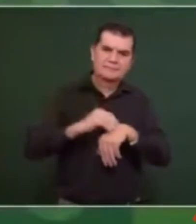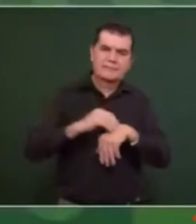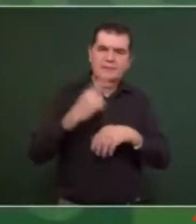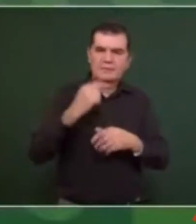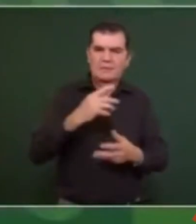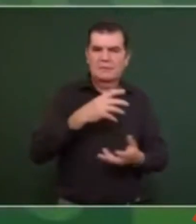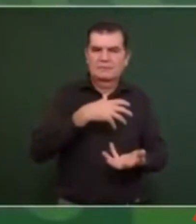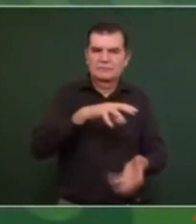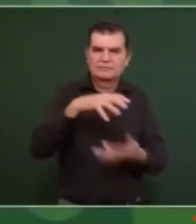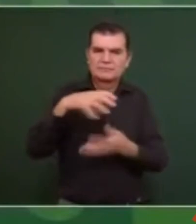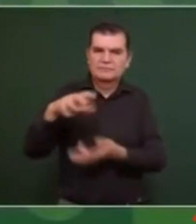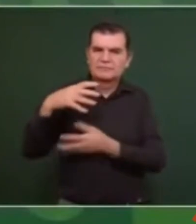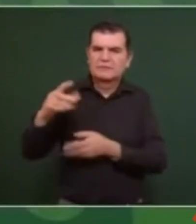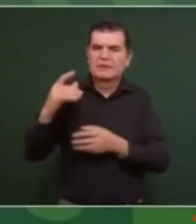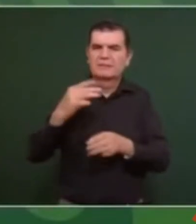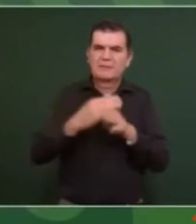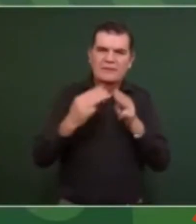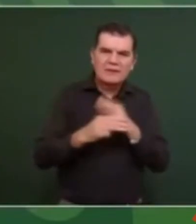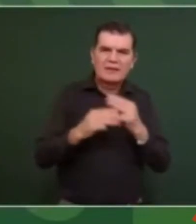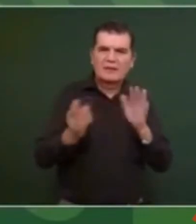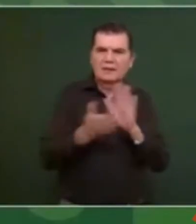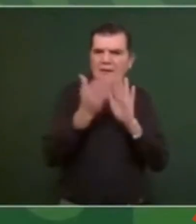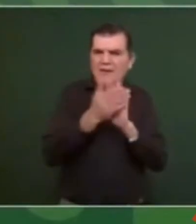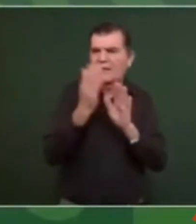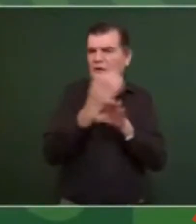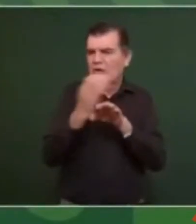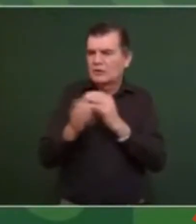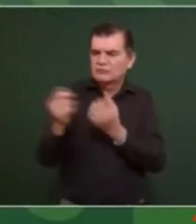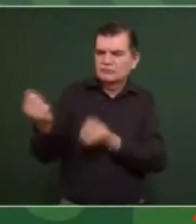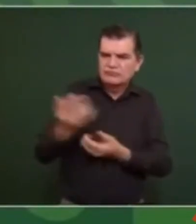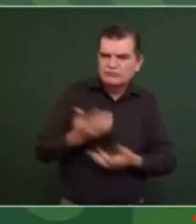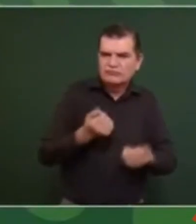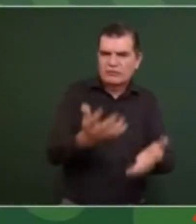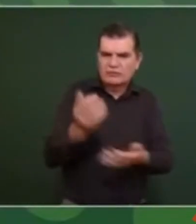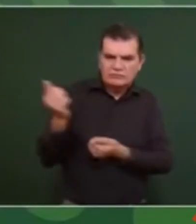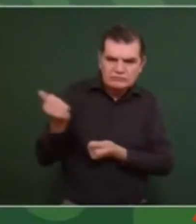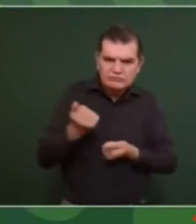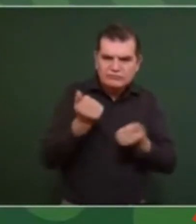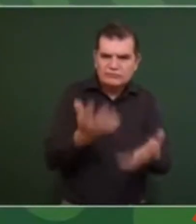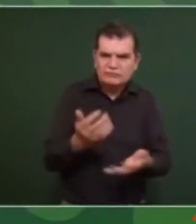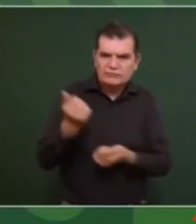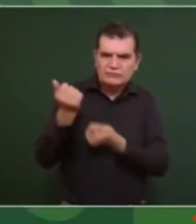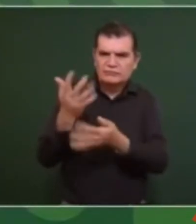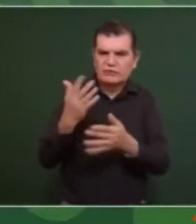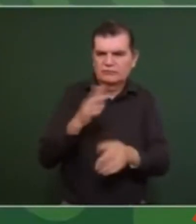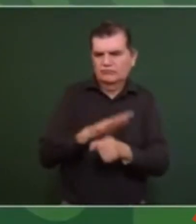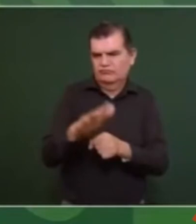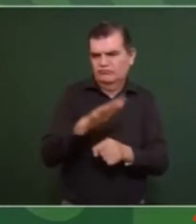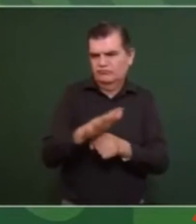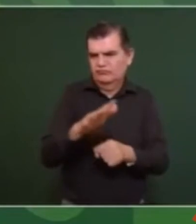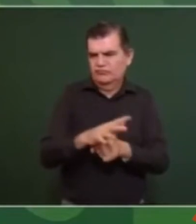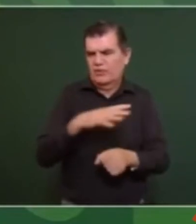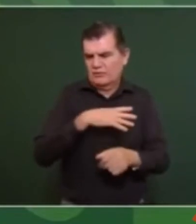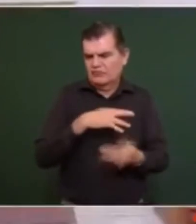materiales de construcción que se tenga suficiente